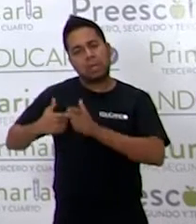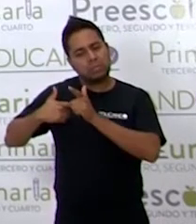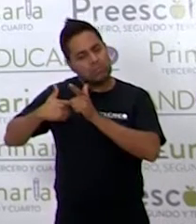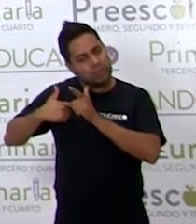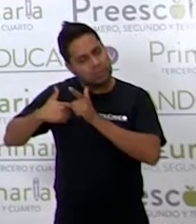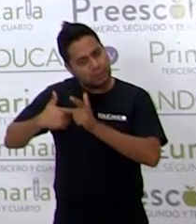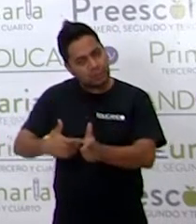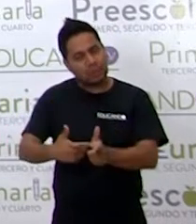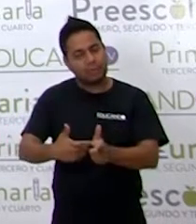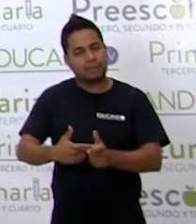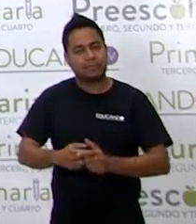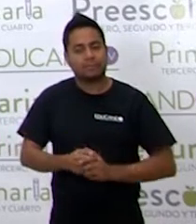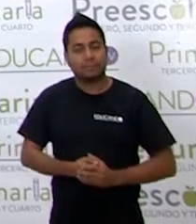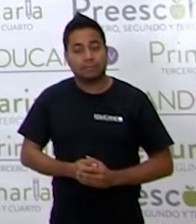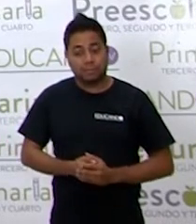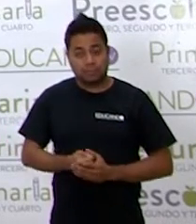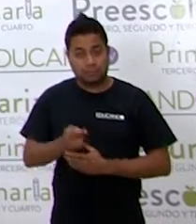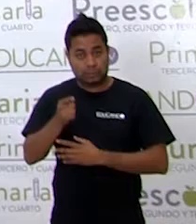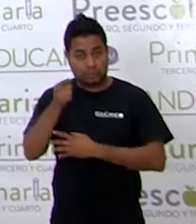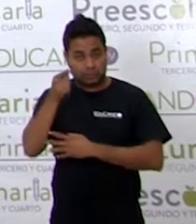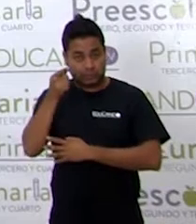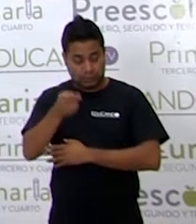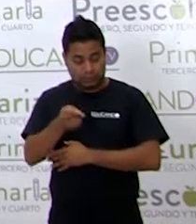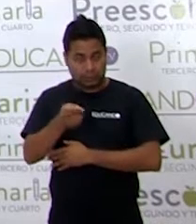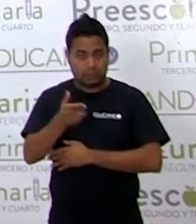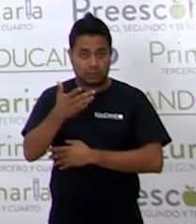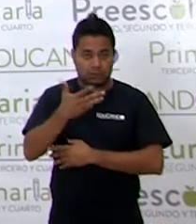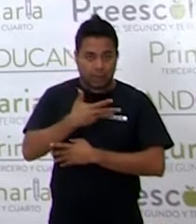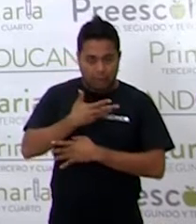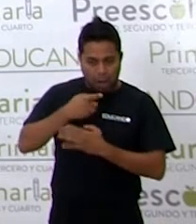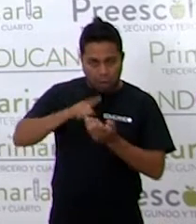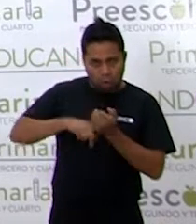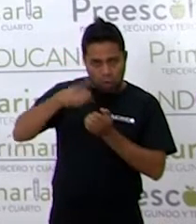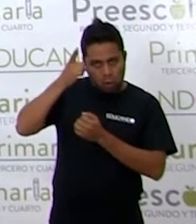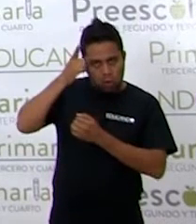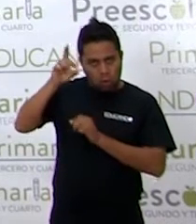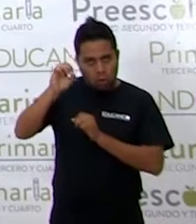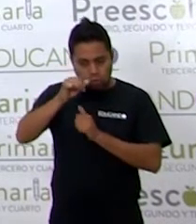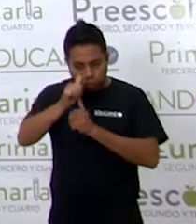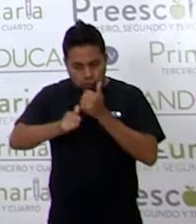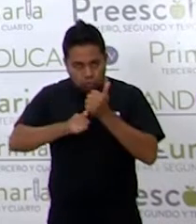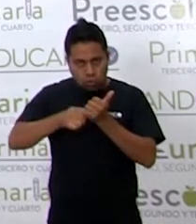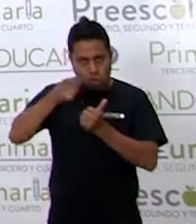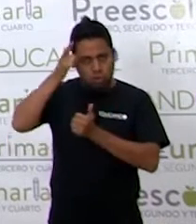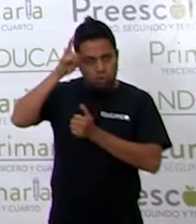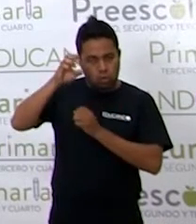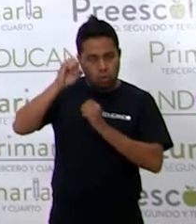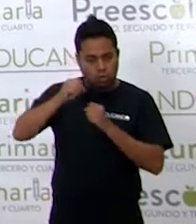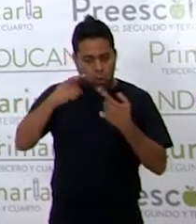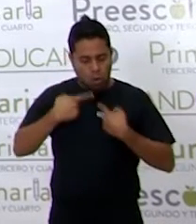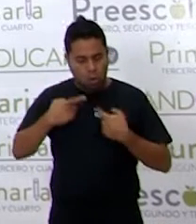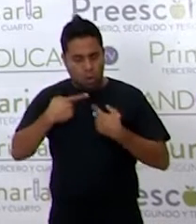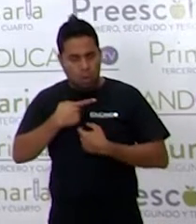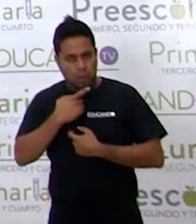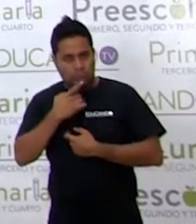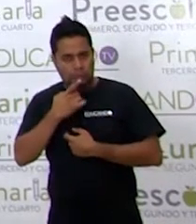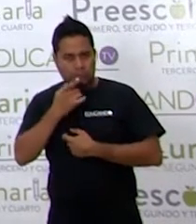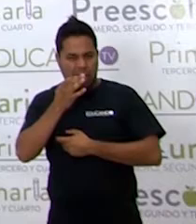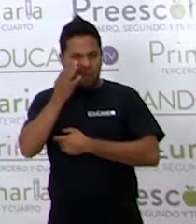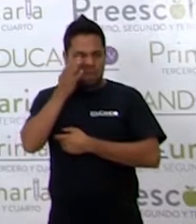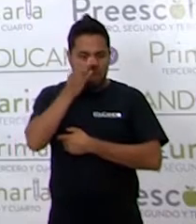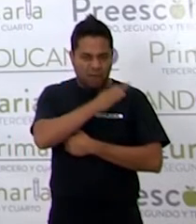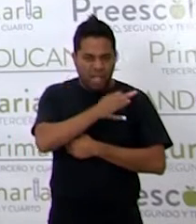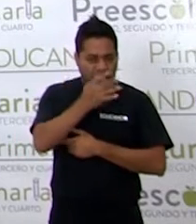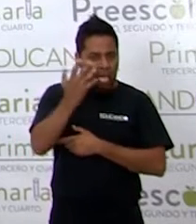en generación, donde hay dioses, semidioses, seres sobrenaturales que